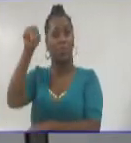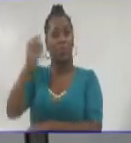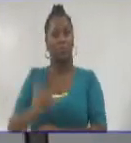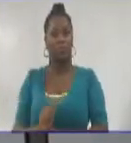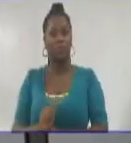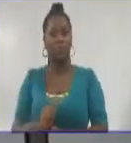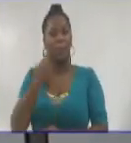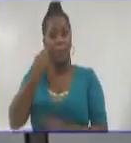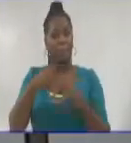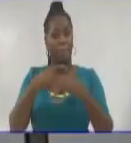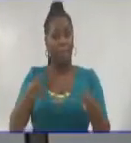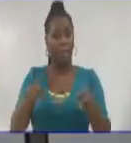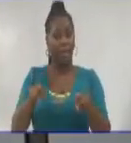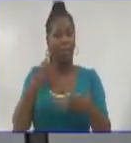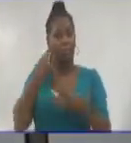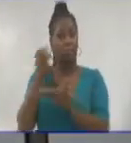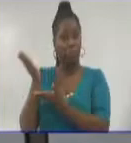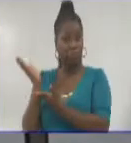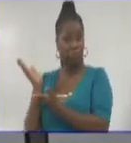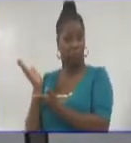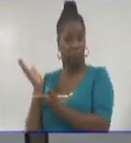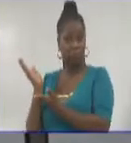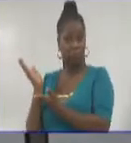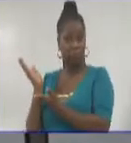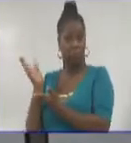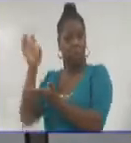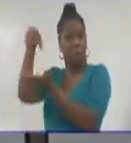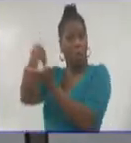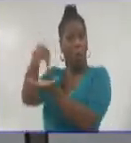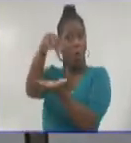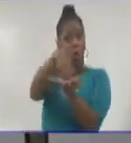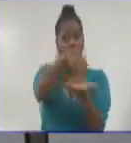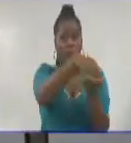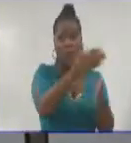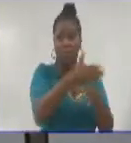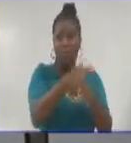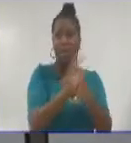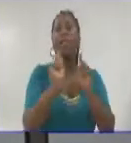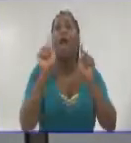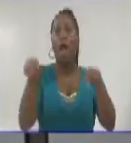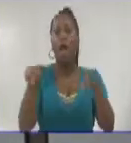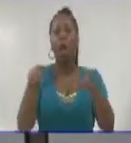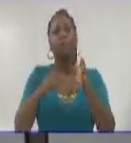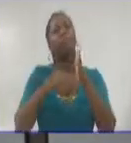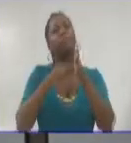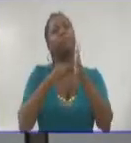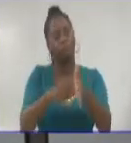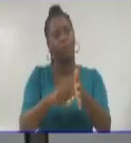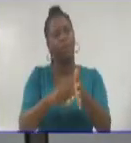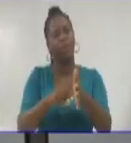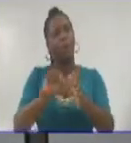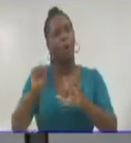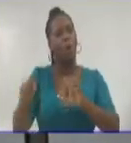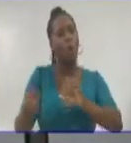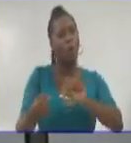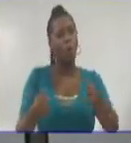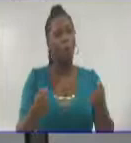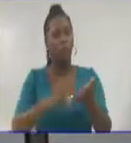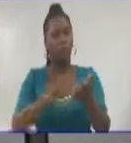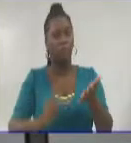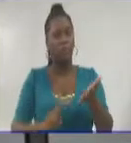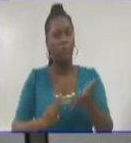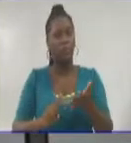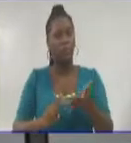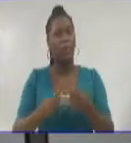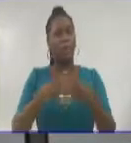decía que se ven estas imágenes en varios lugares de la ciudad de Guantanamo. El llamado, por supuesto, es a ahorrar para